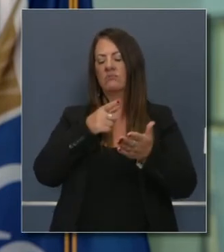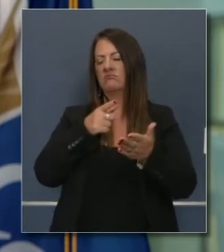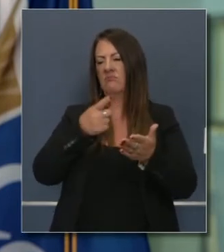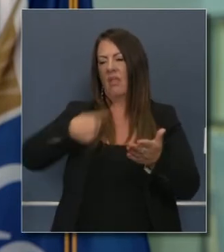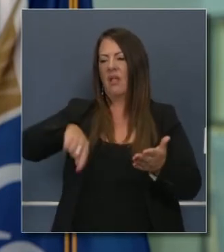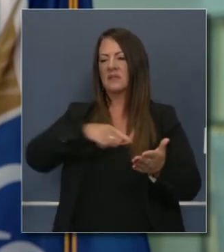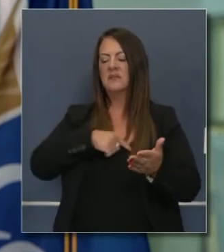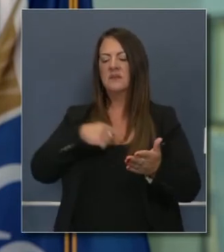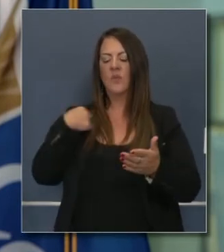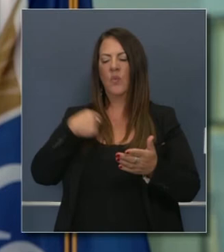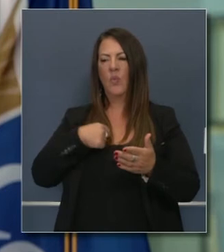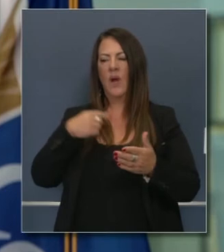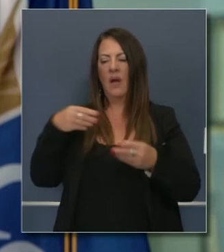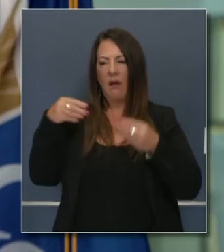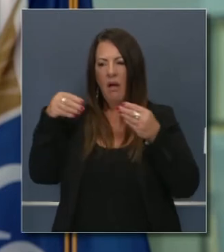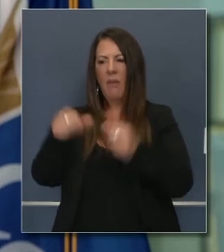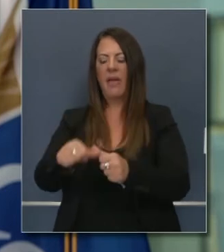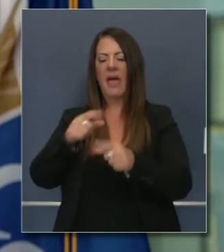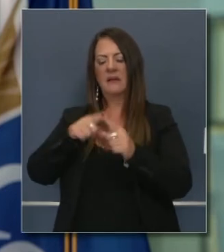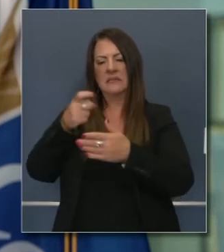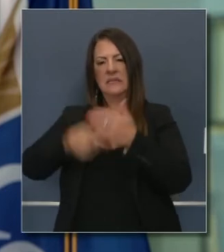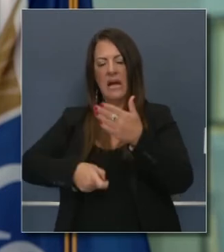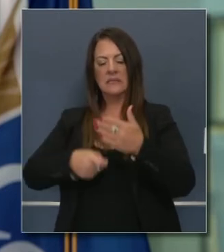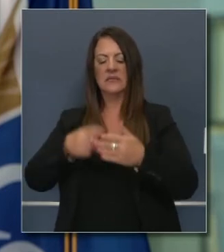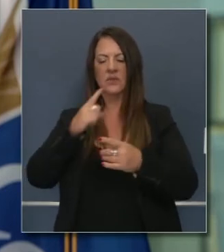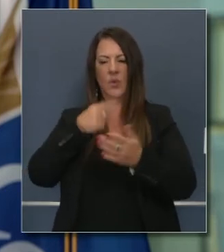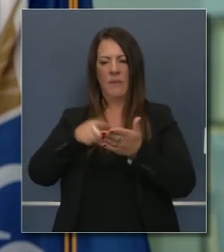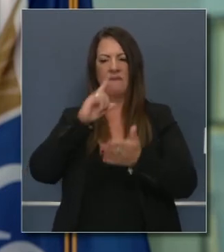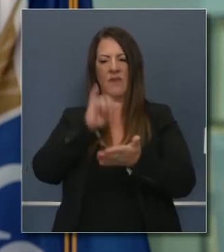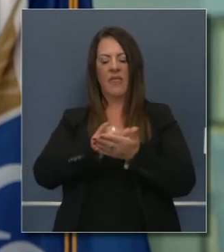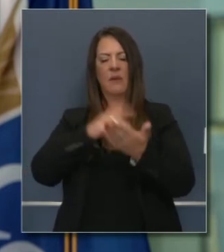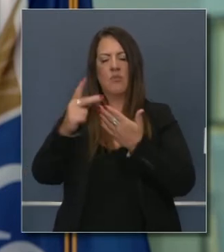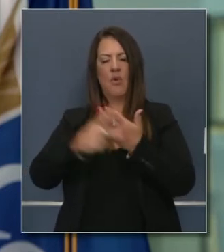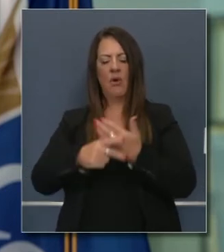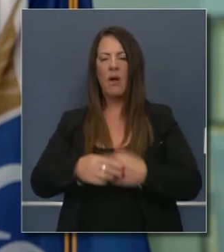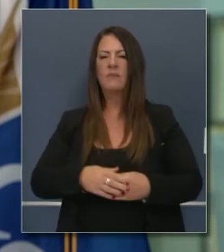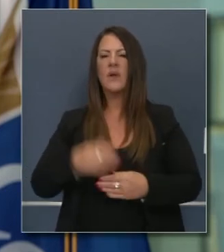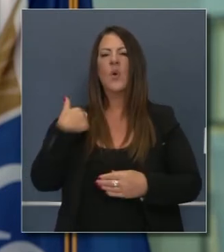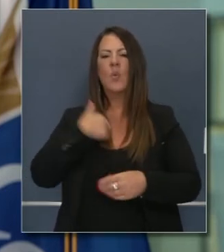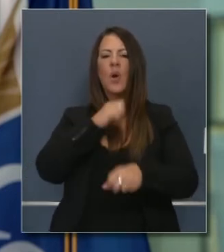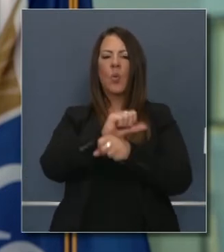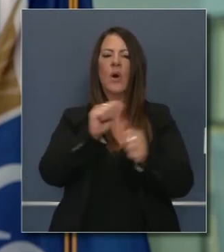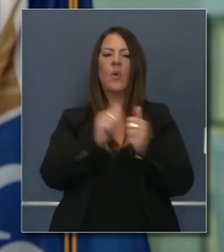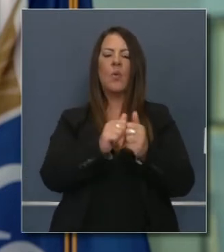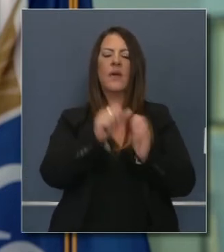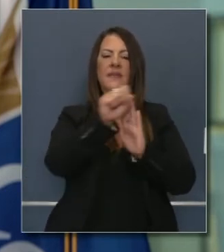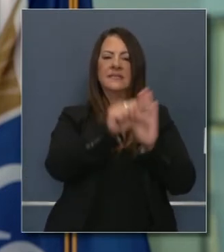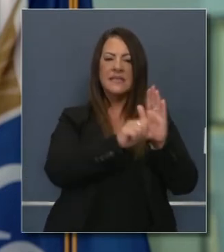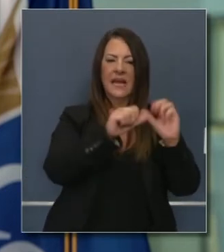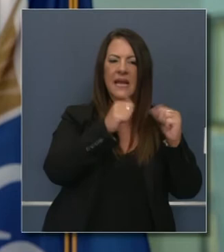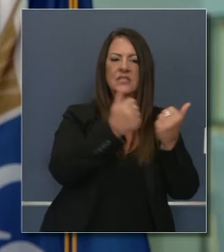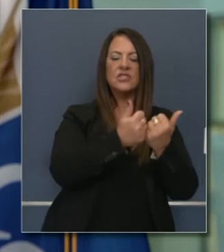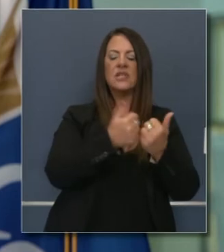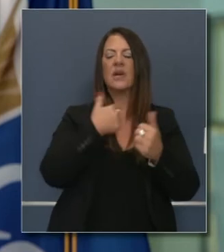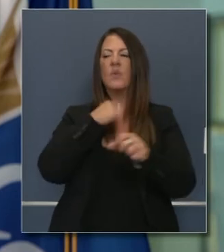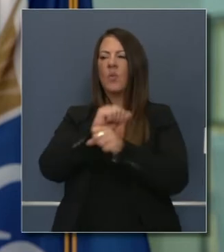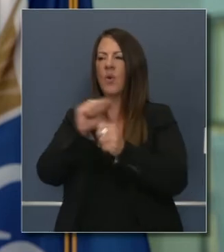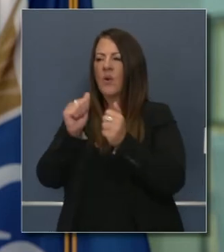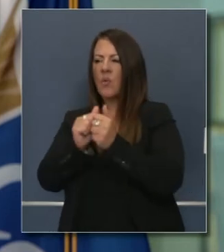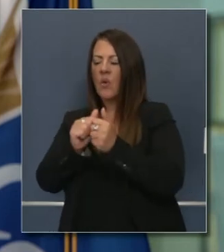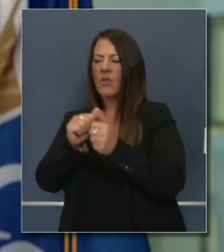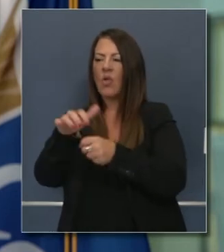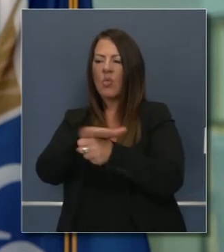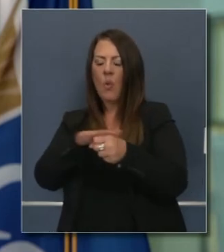aprovecharse de los contribuyentes y de otros. Estamos trabajando con autoridades locales y también autoridades estatales con